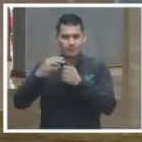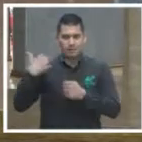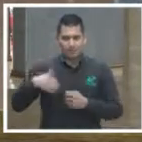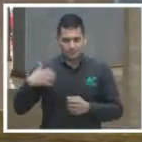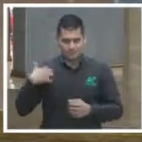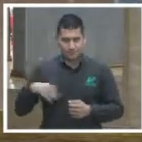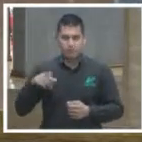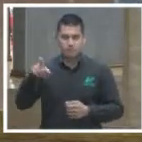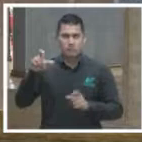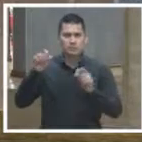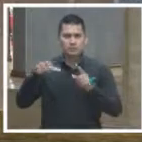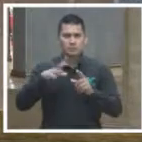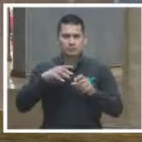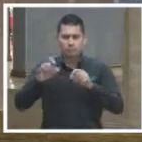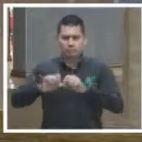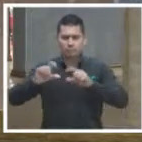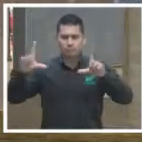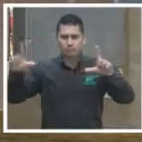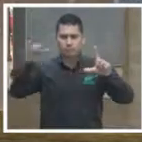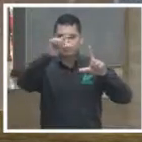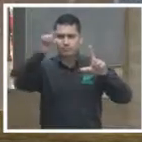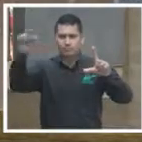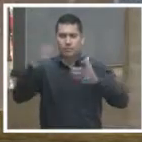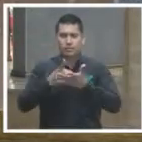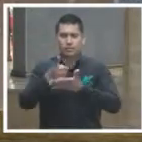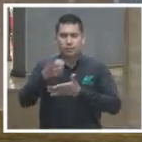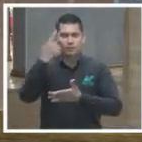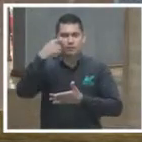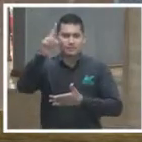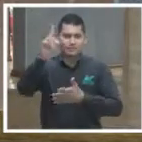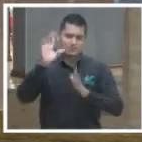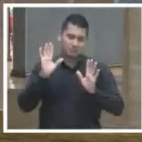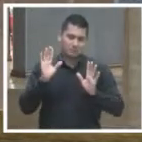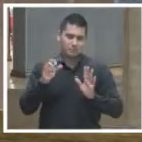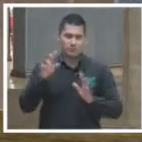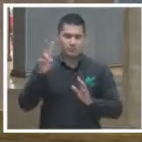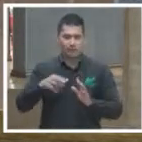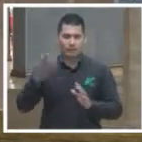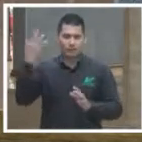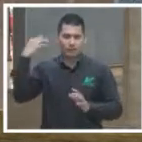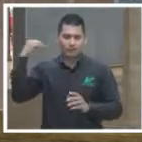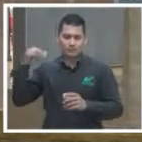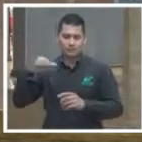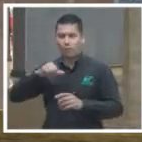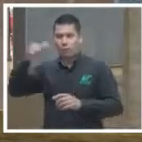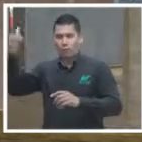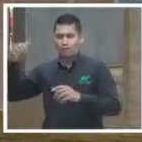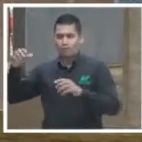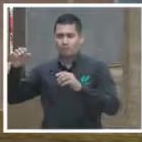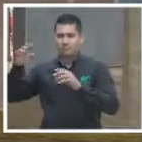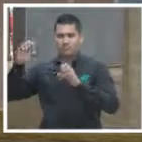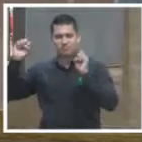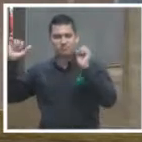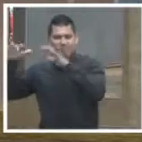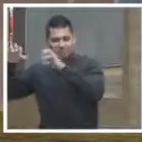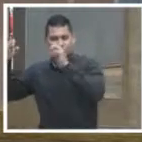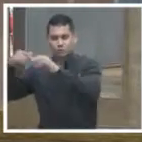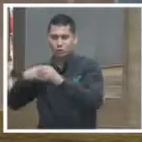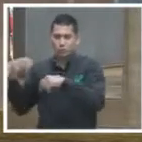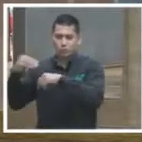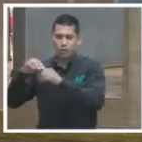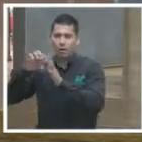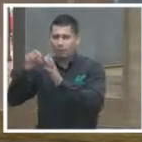tiene un portal de derecho fácil este siempre lo pongo como ejemplo en las charlas de justicia abierta porque